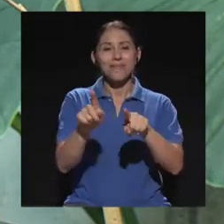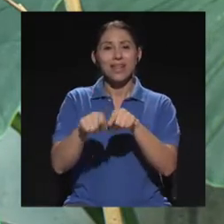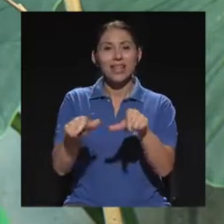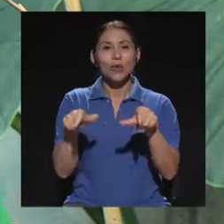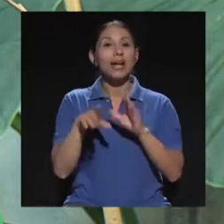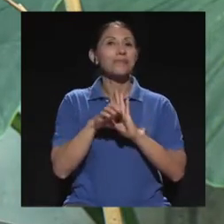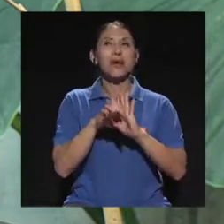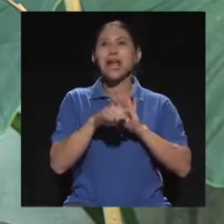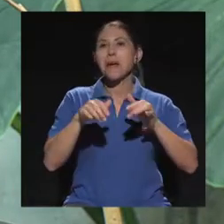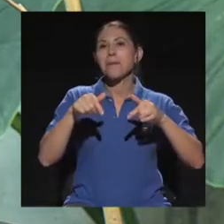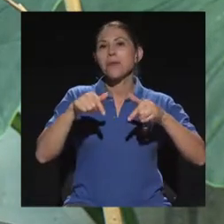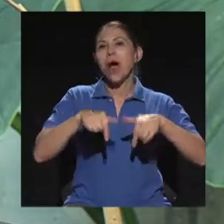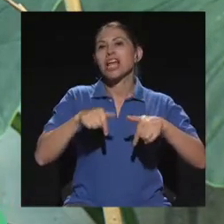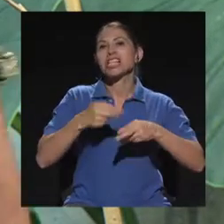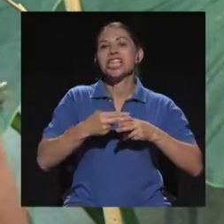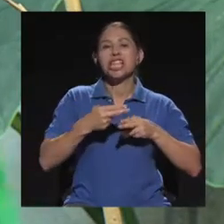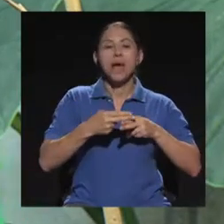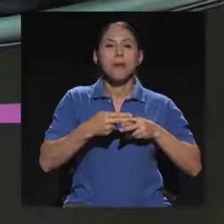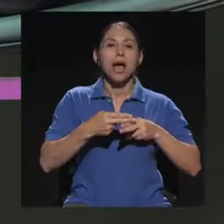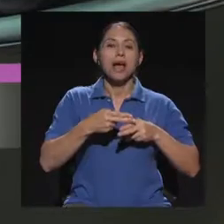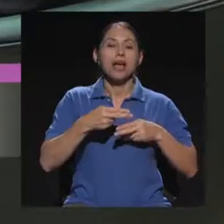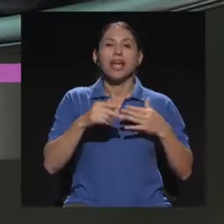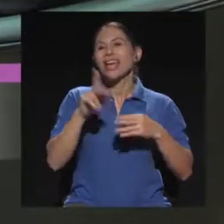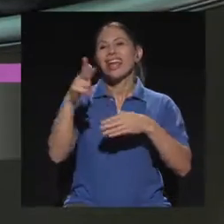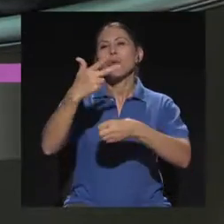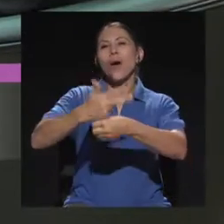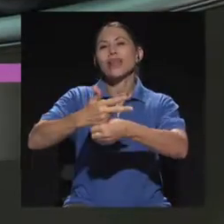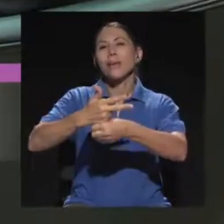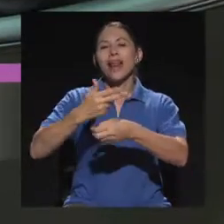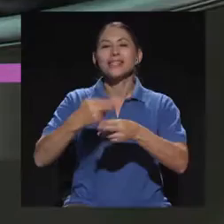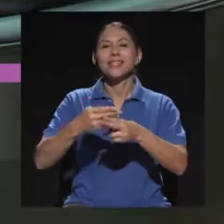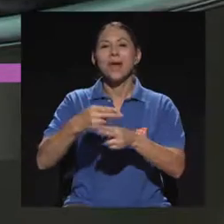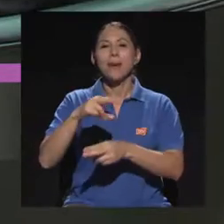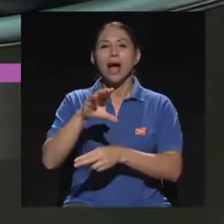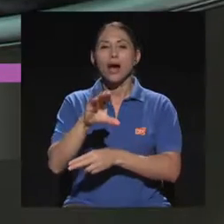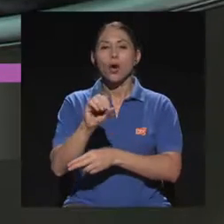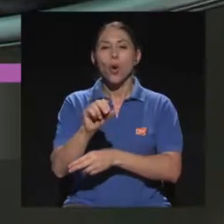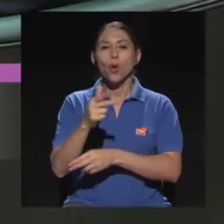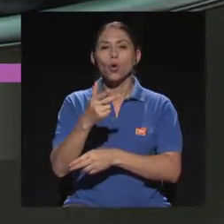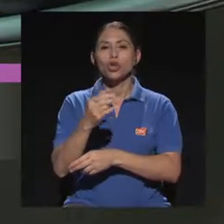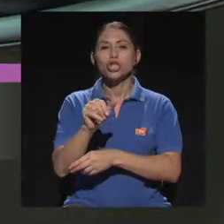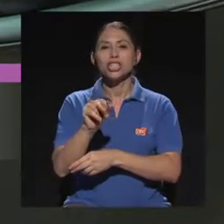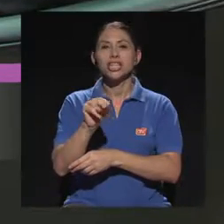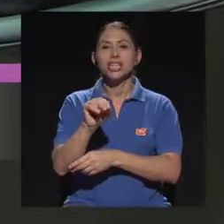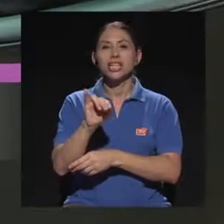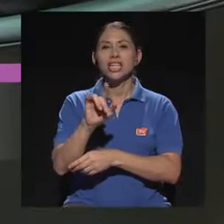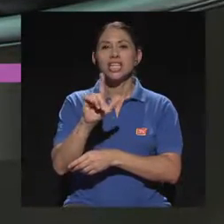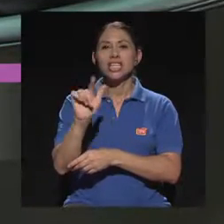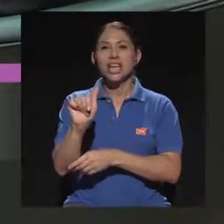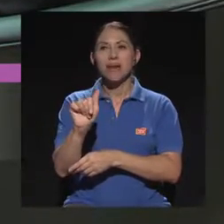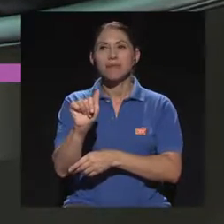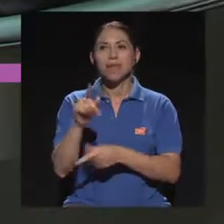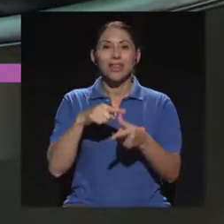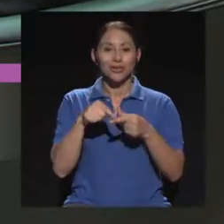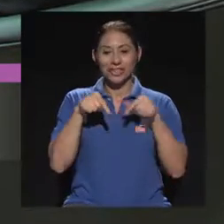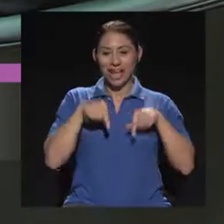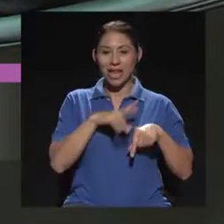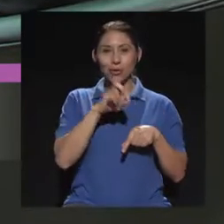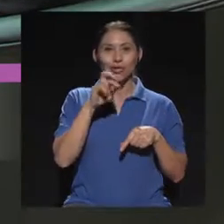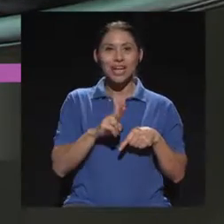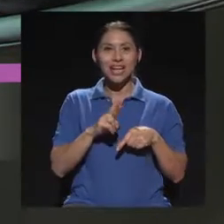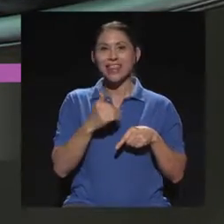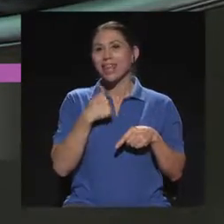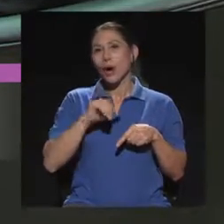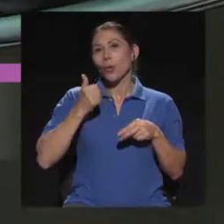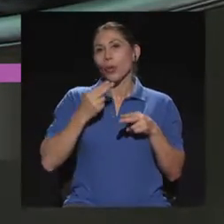le llaman, qué sé yo, cochinilla en Guatemala, aquí sea, no sé, es que no se me ocurre en este